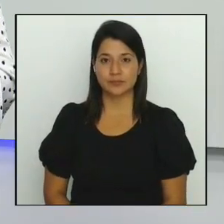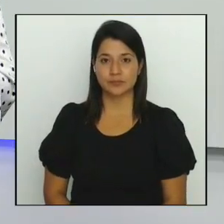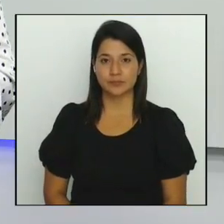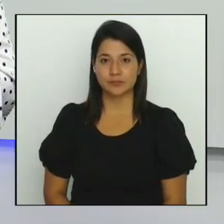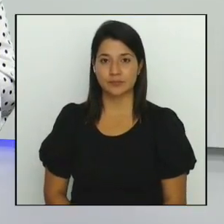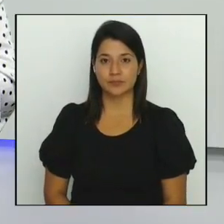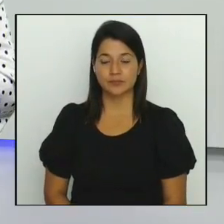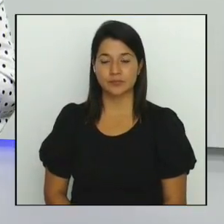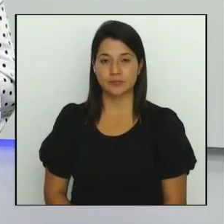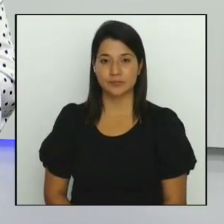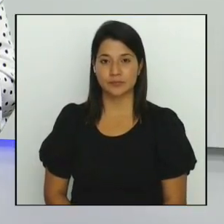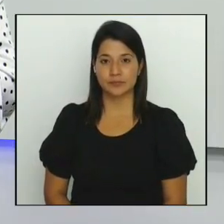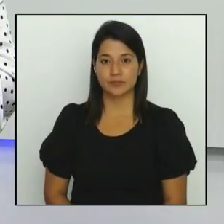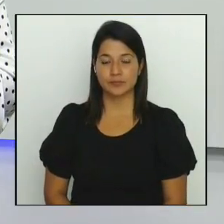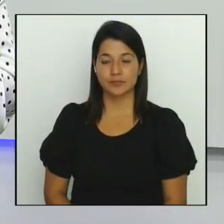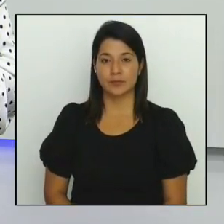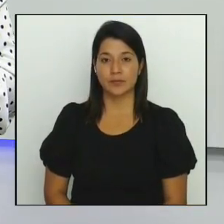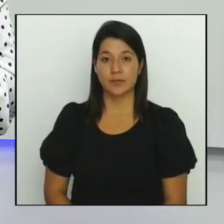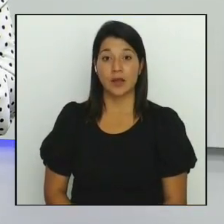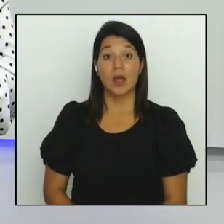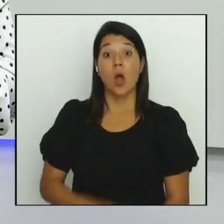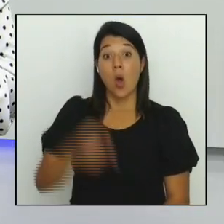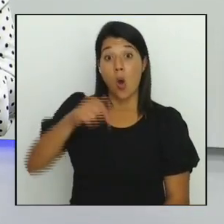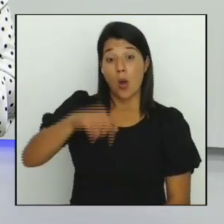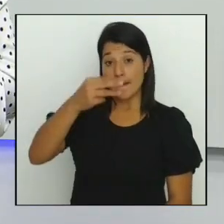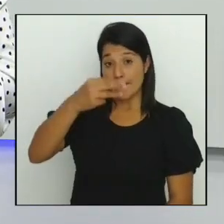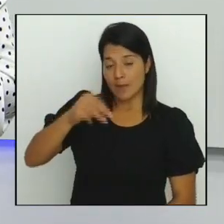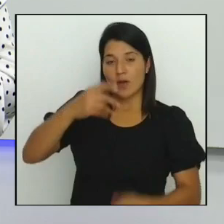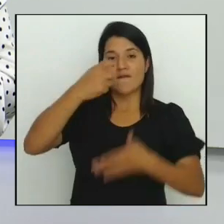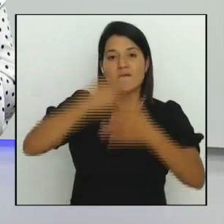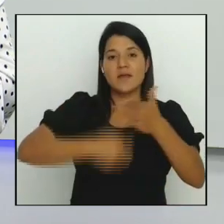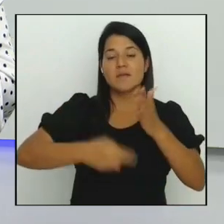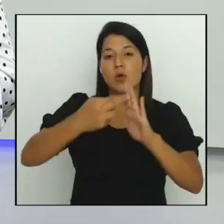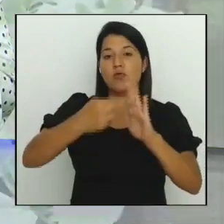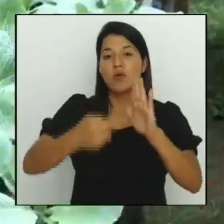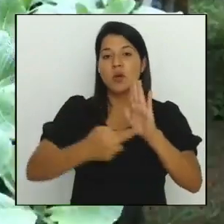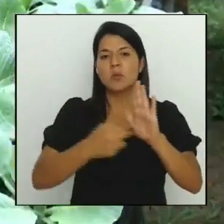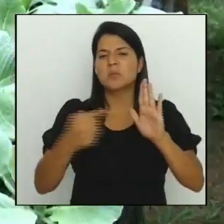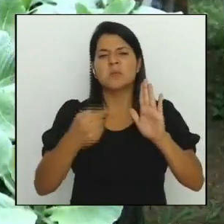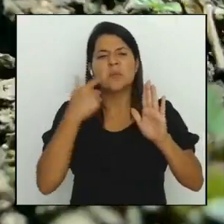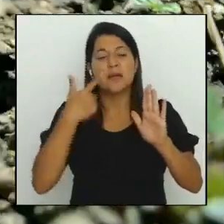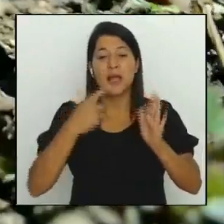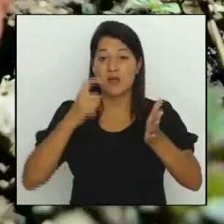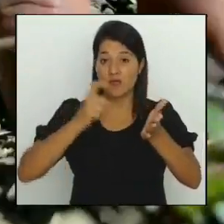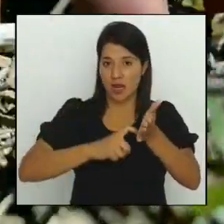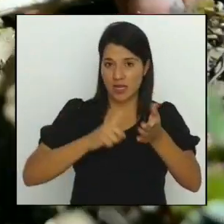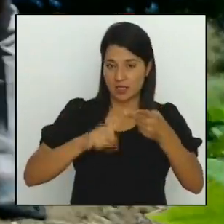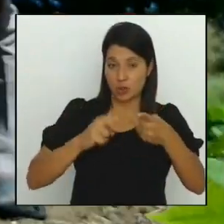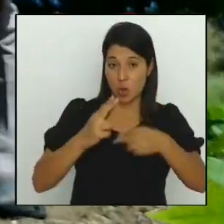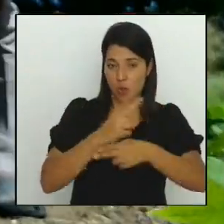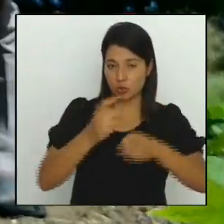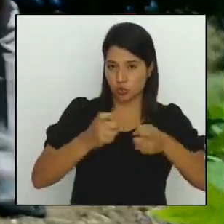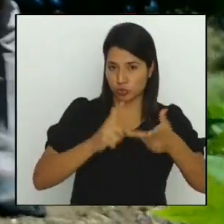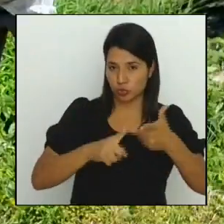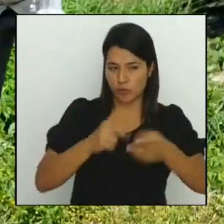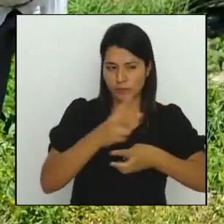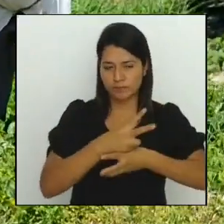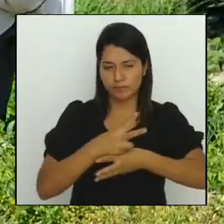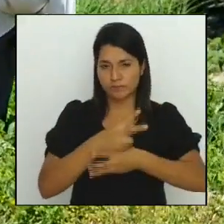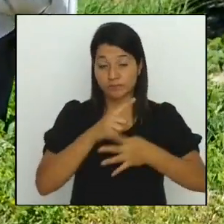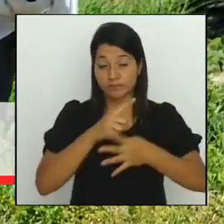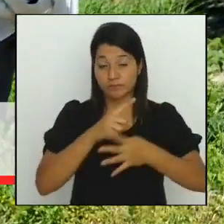bien este miércoles se firmó el reglamento para el registro uso control y fiscalización del sistema de aeronaves